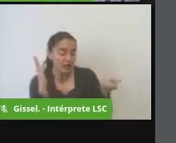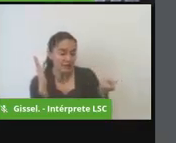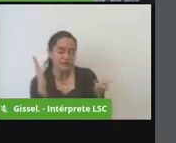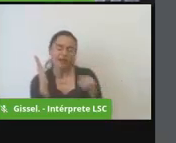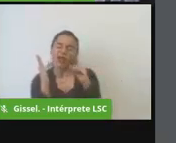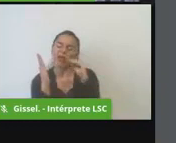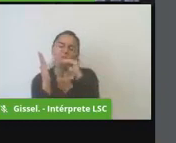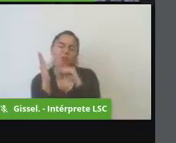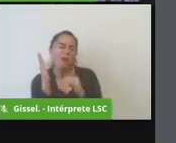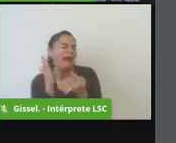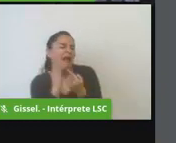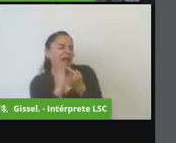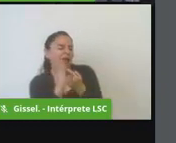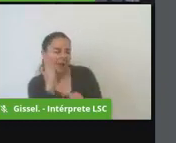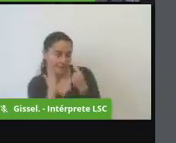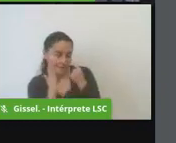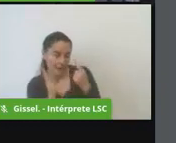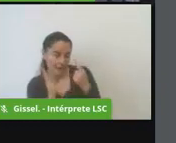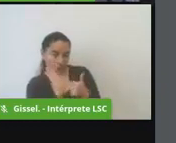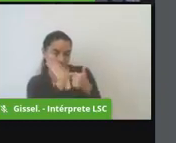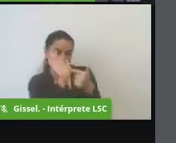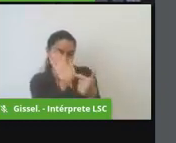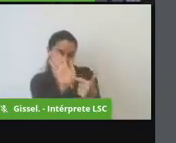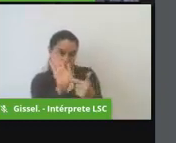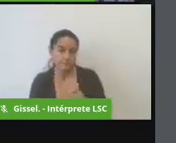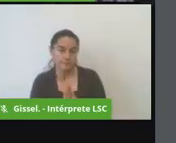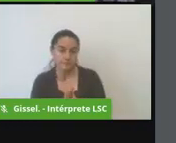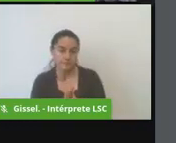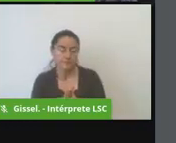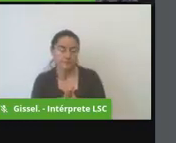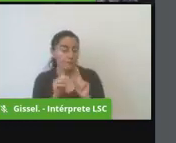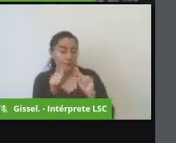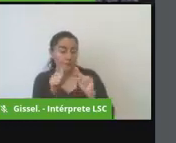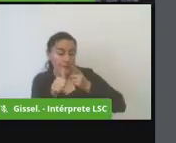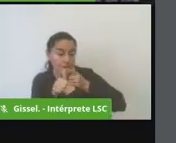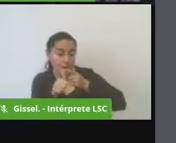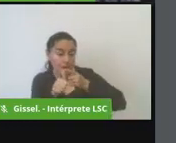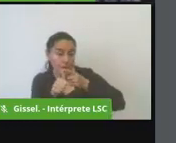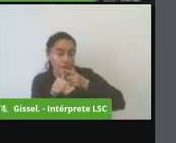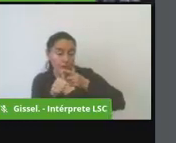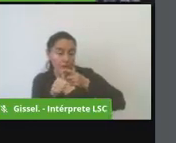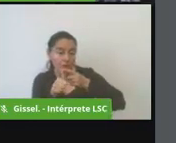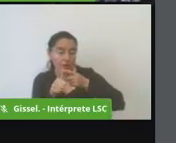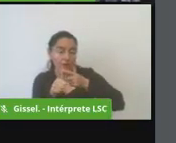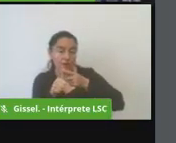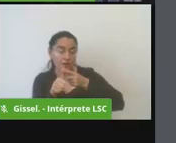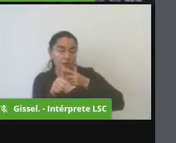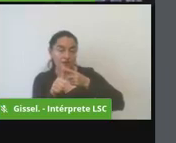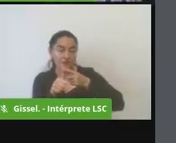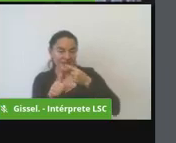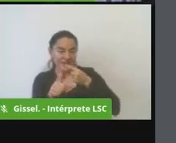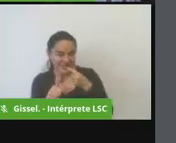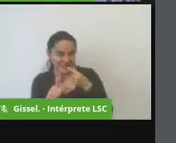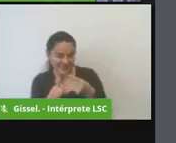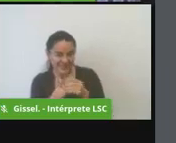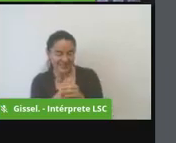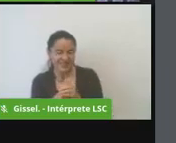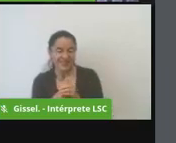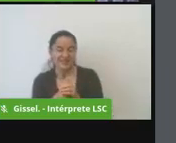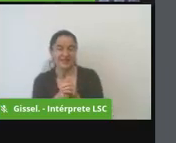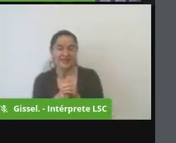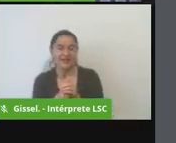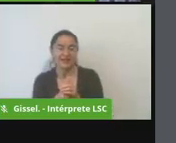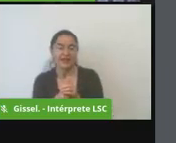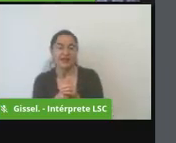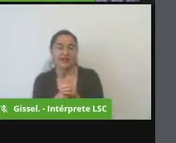formulario primero que todo como les decía y este